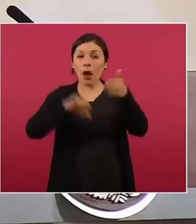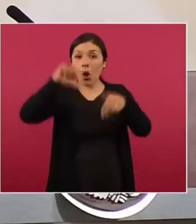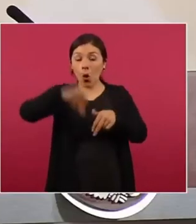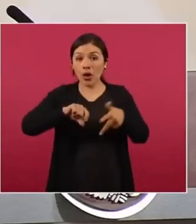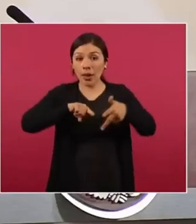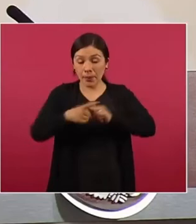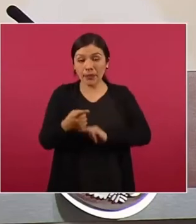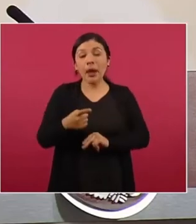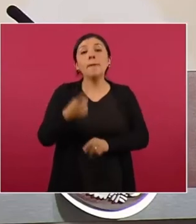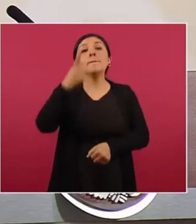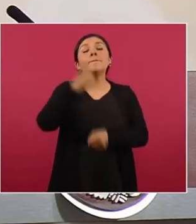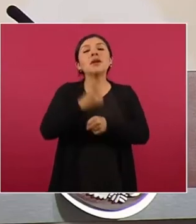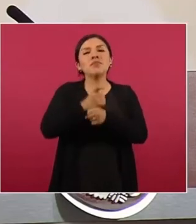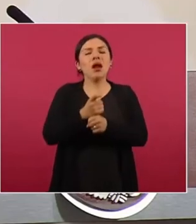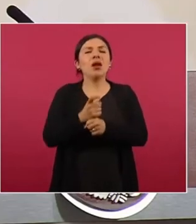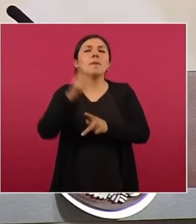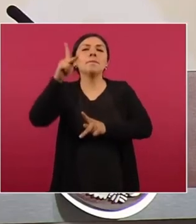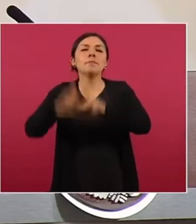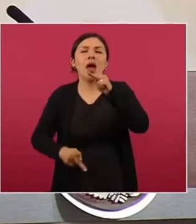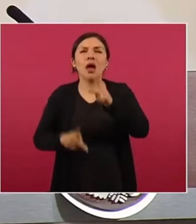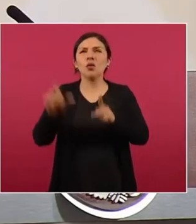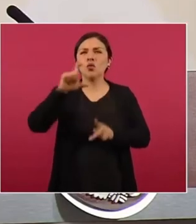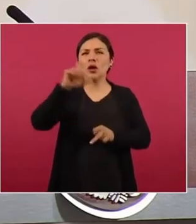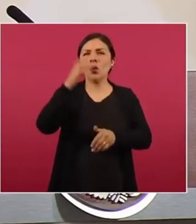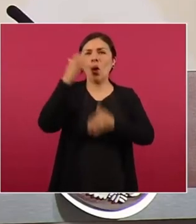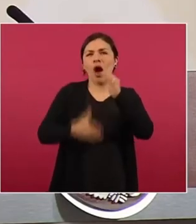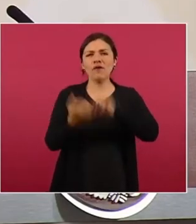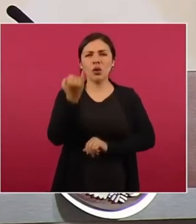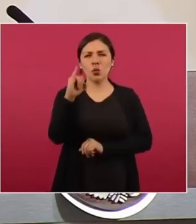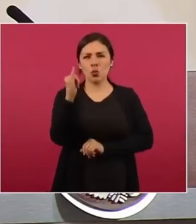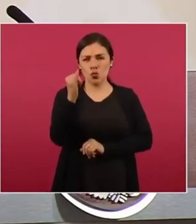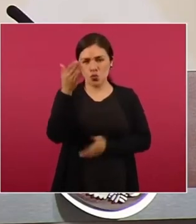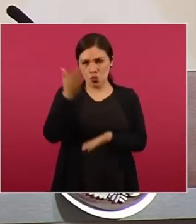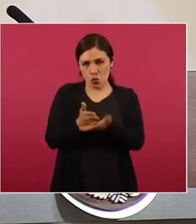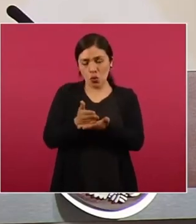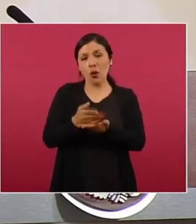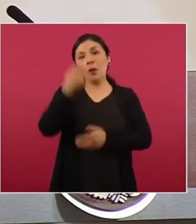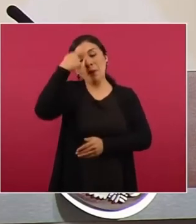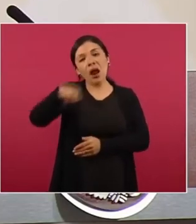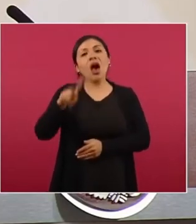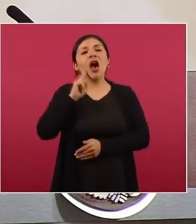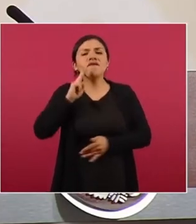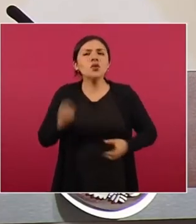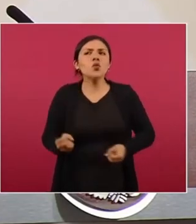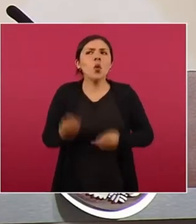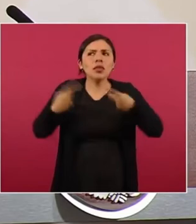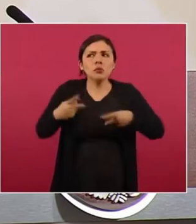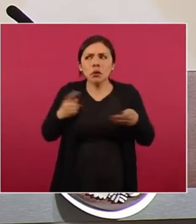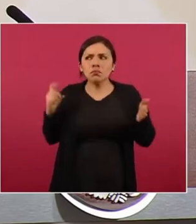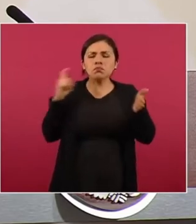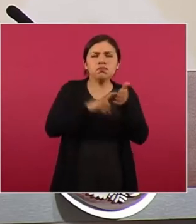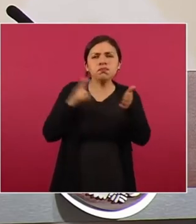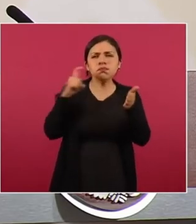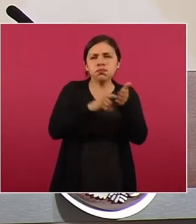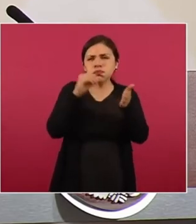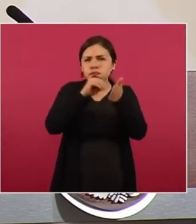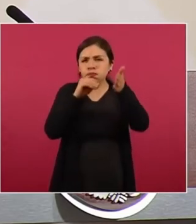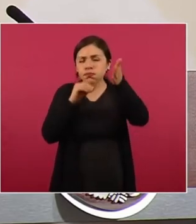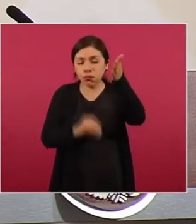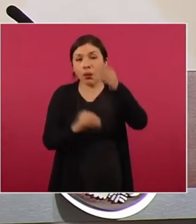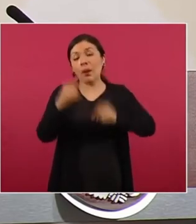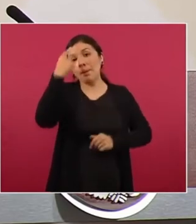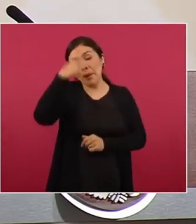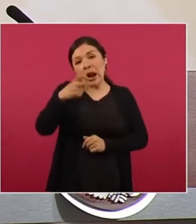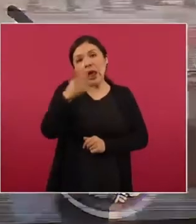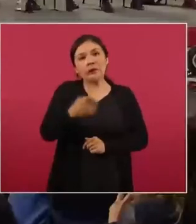y vamos a hacer un primer corte a finales de junio para ver la cantidad de solicitudes, para que